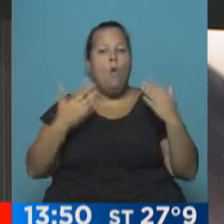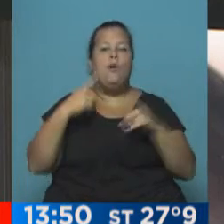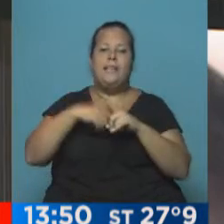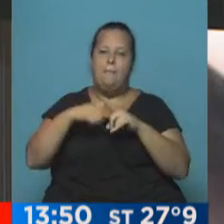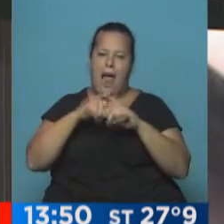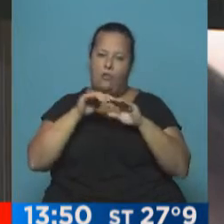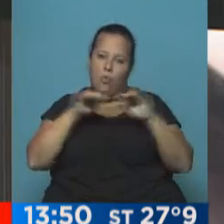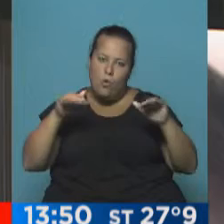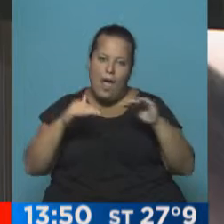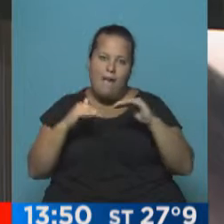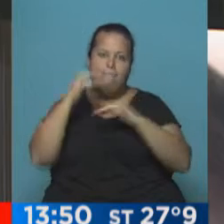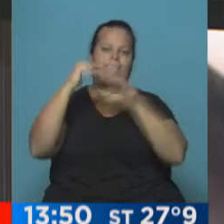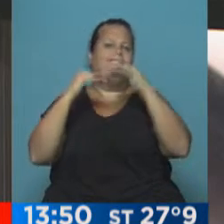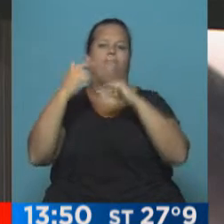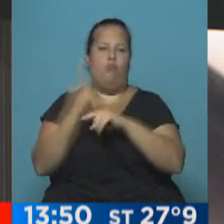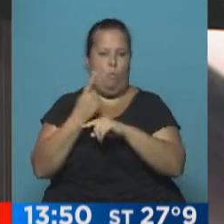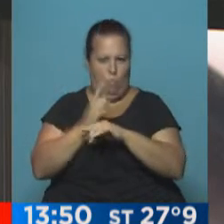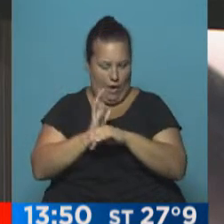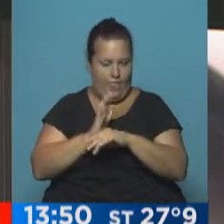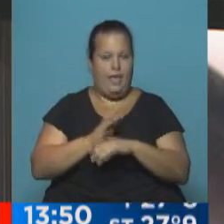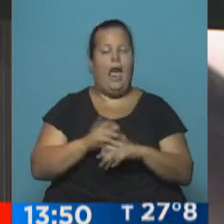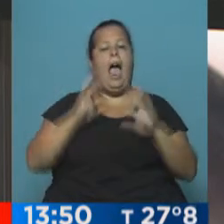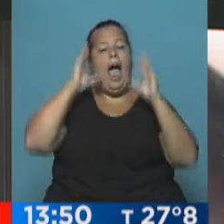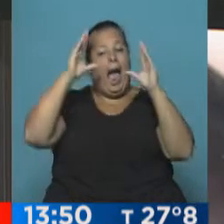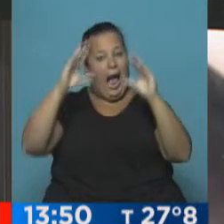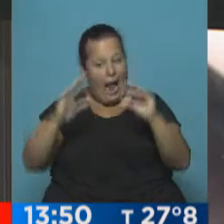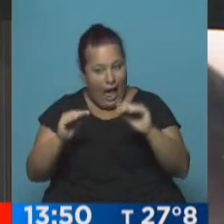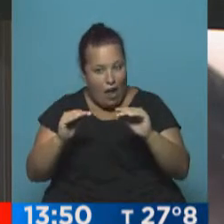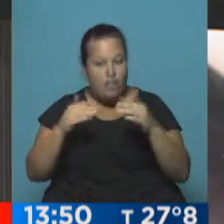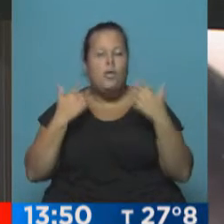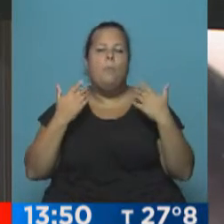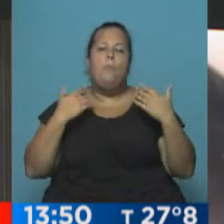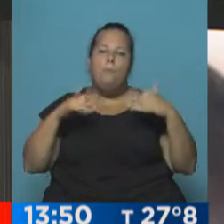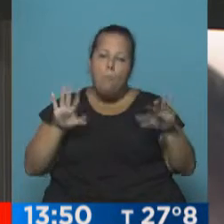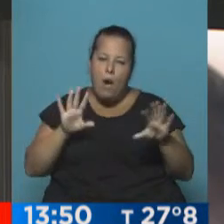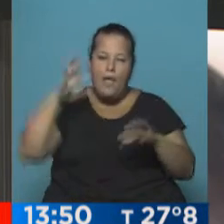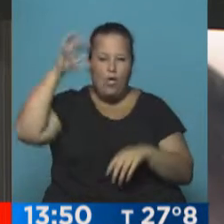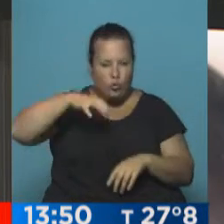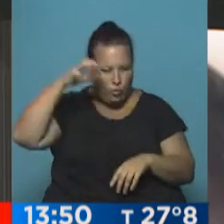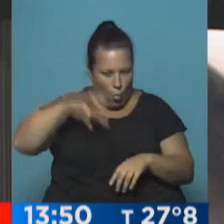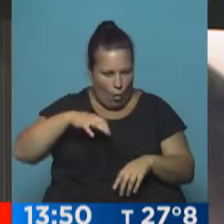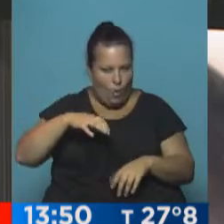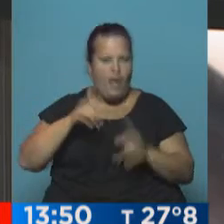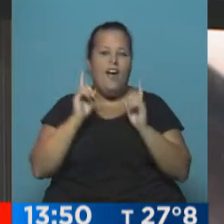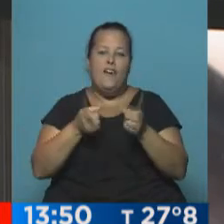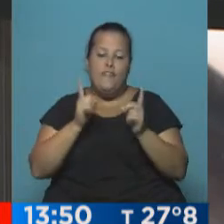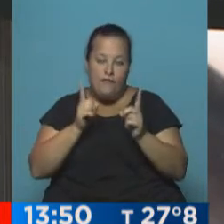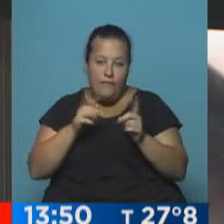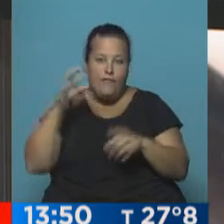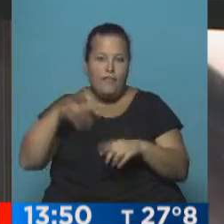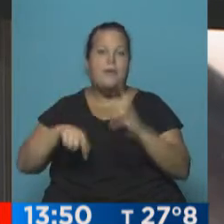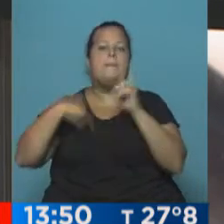mucho no está pudiendo ascender. Y hacia la nochecita hay probabilidad de alguna lluvia que va a mantenerse